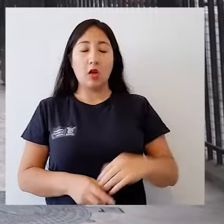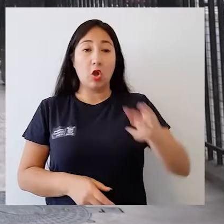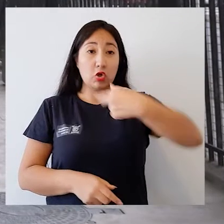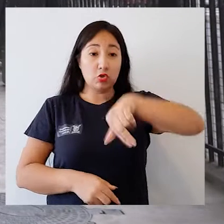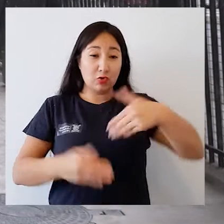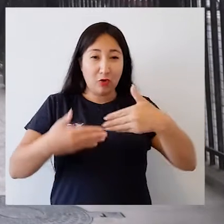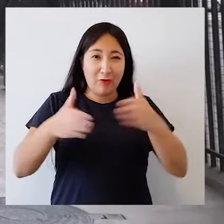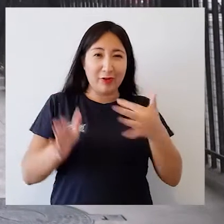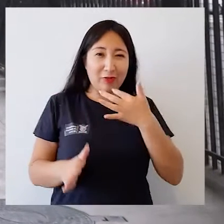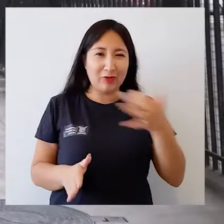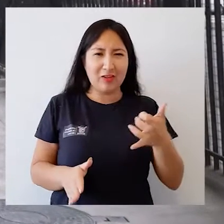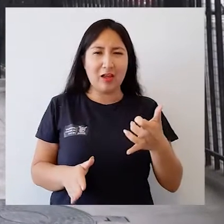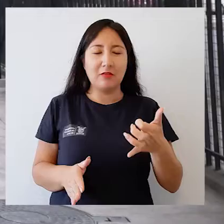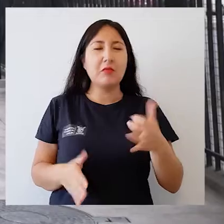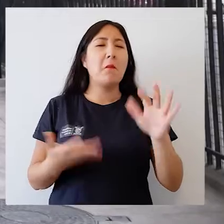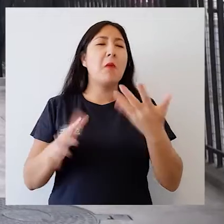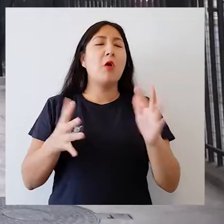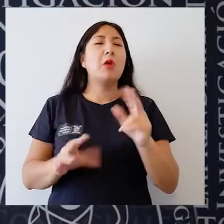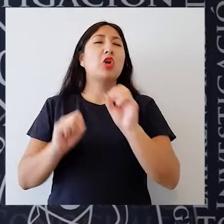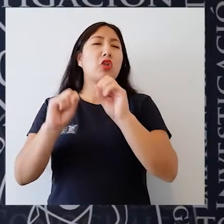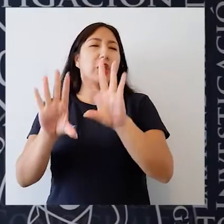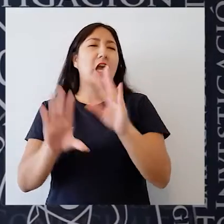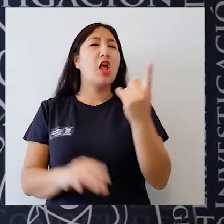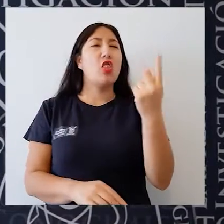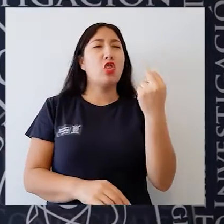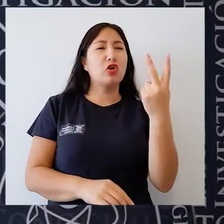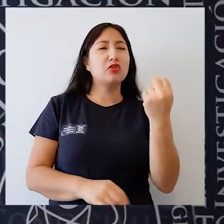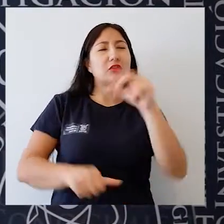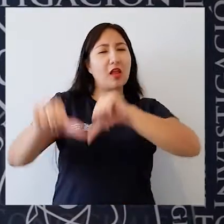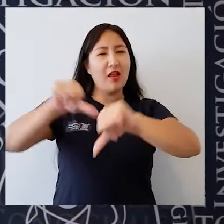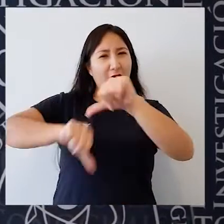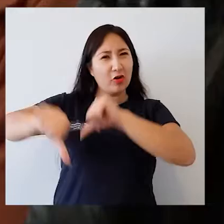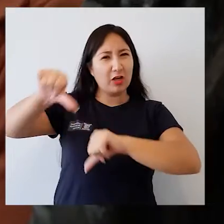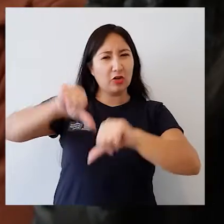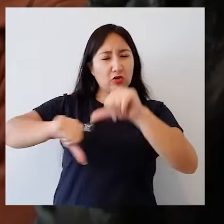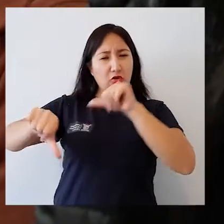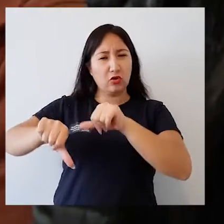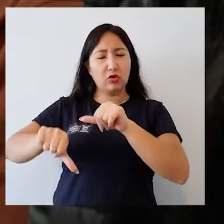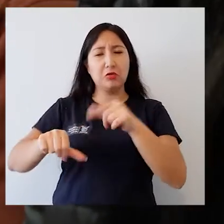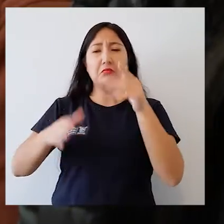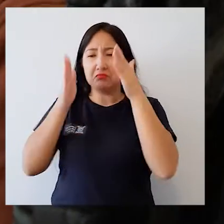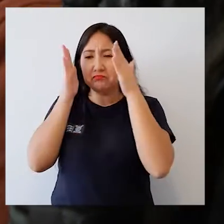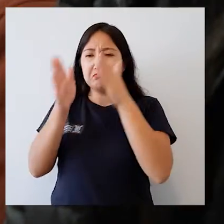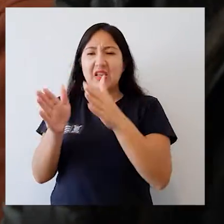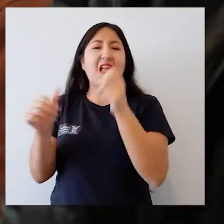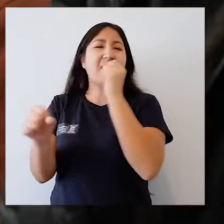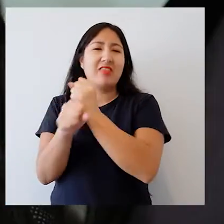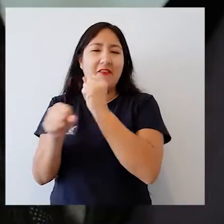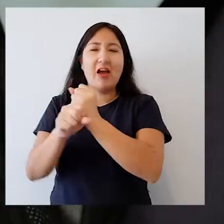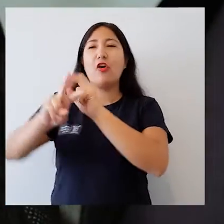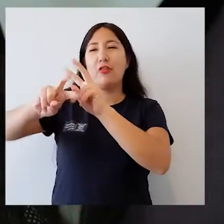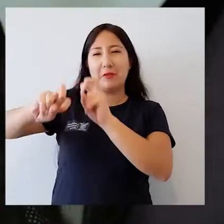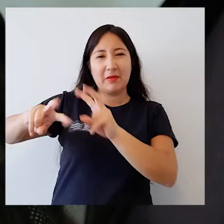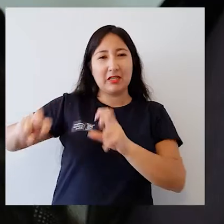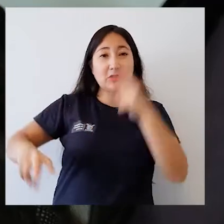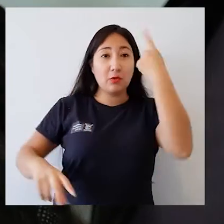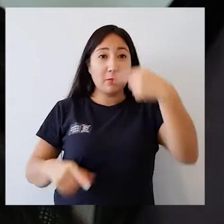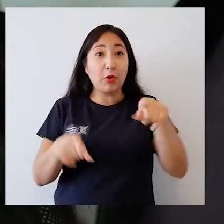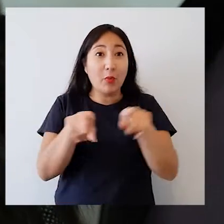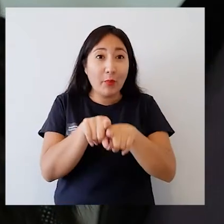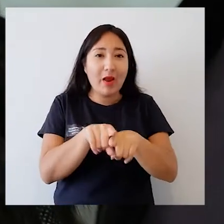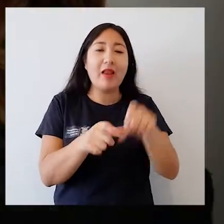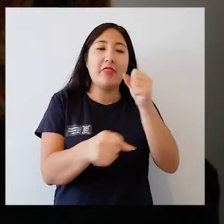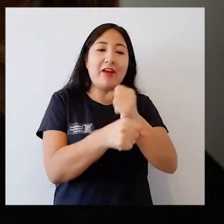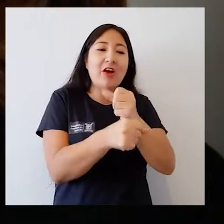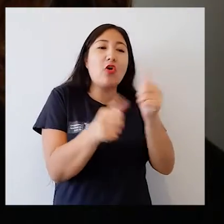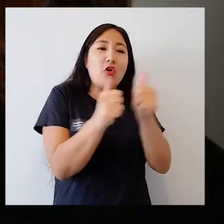Lo que estamos inaugurando aquí entonces son alrededor de 10, 12 laboratorios que tienen trabajo más bien de investigación, pero